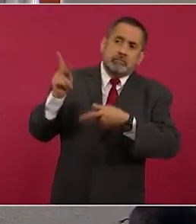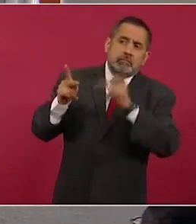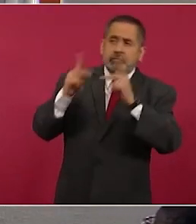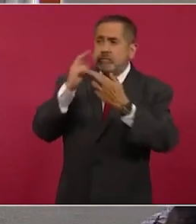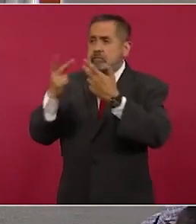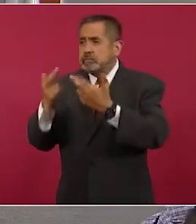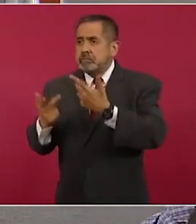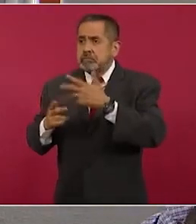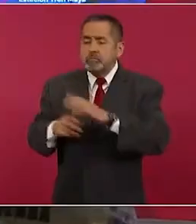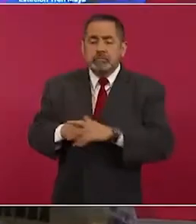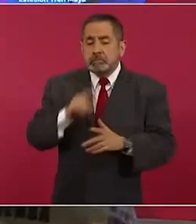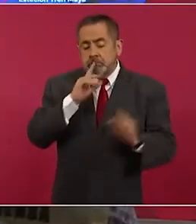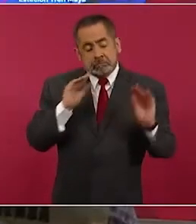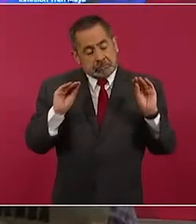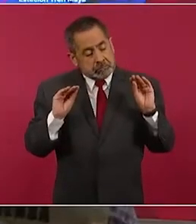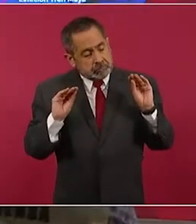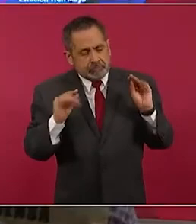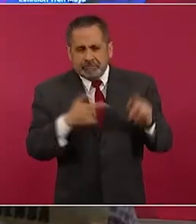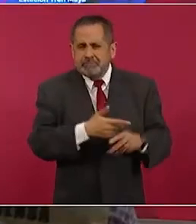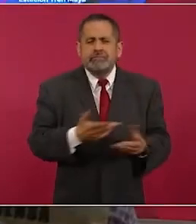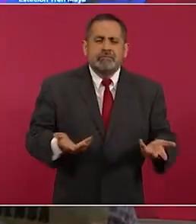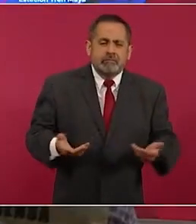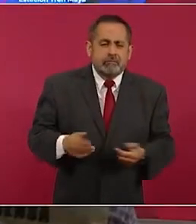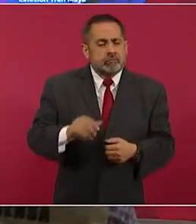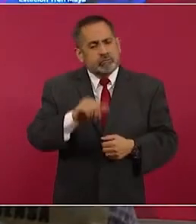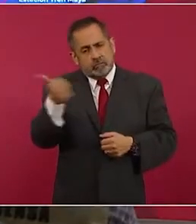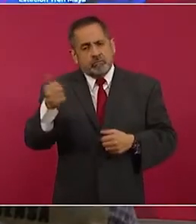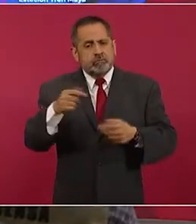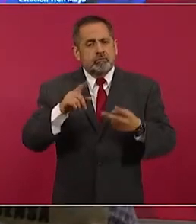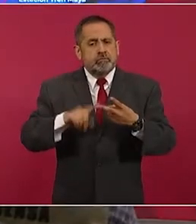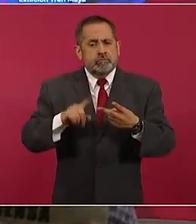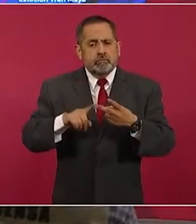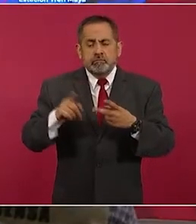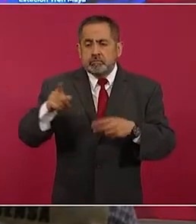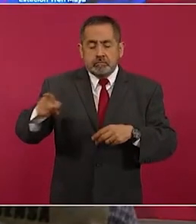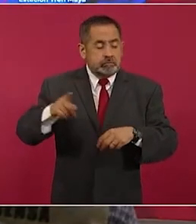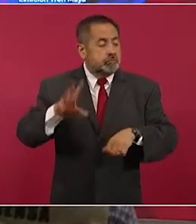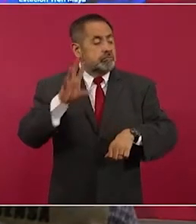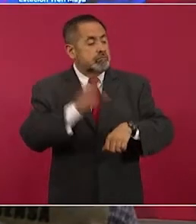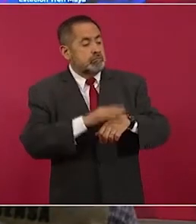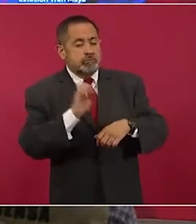Está el otro caso de cómo les permiten